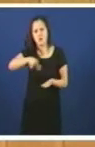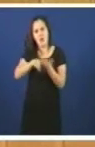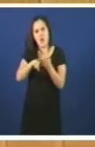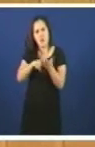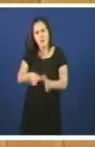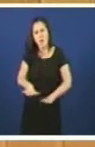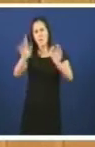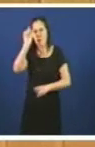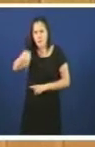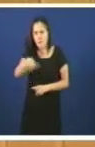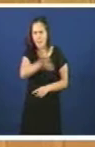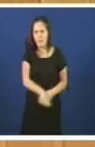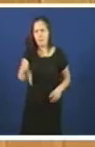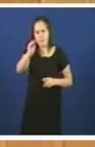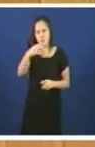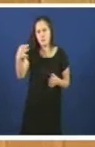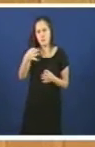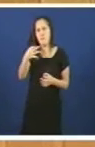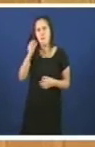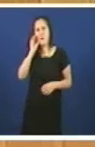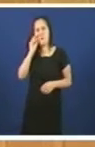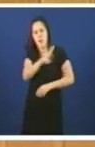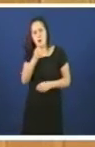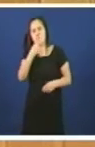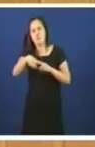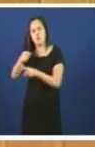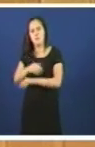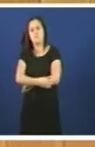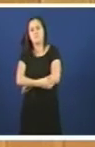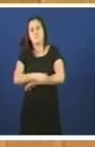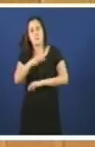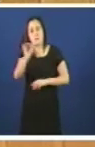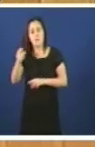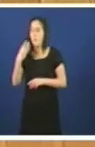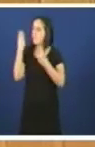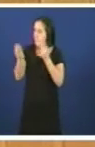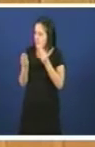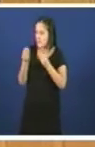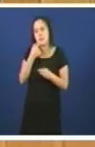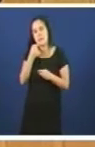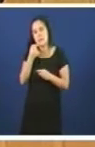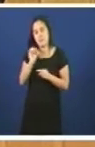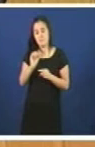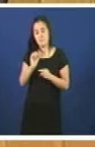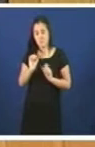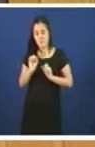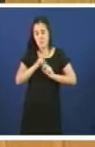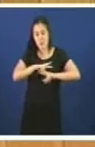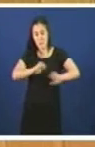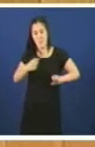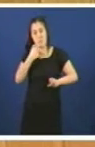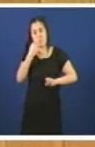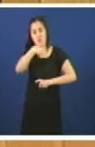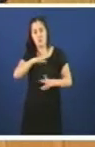medio cheo. Nos primeiros meses da legislatura denunciaron que o galego estaba a morrer polos ataques da xunta. O texto da propia iniciativa